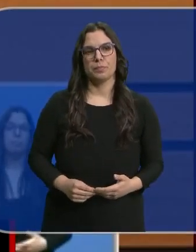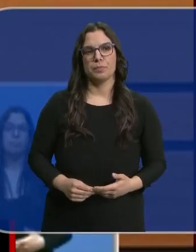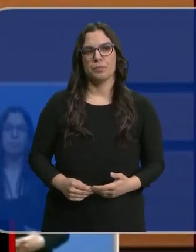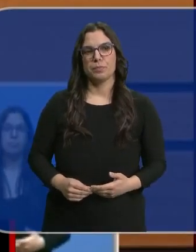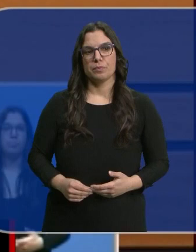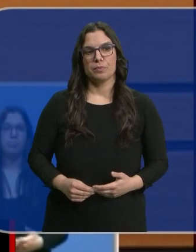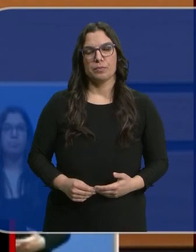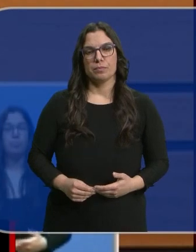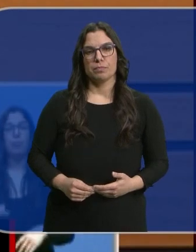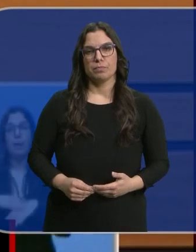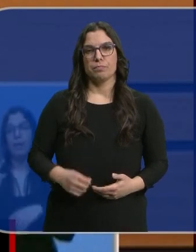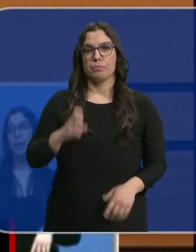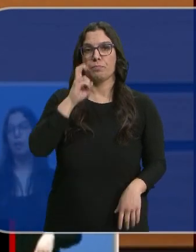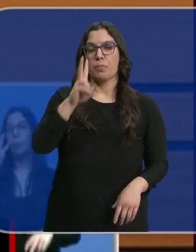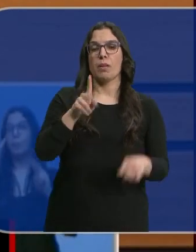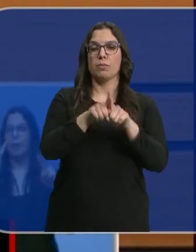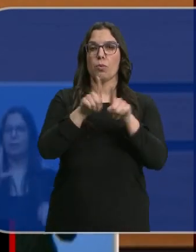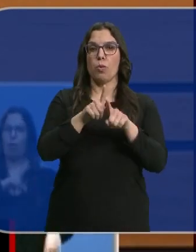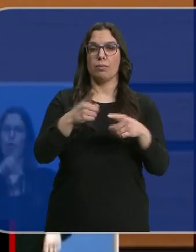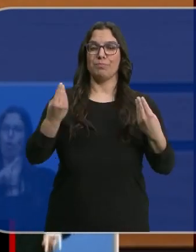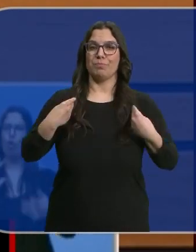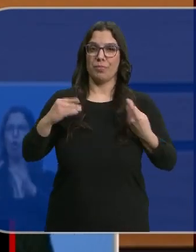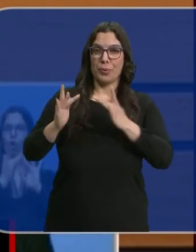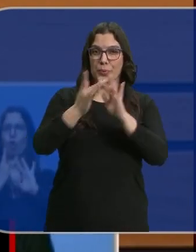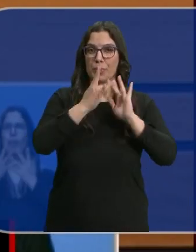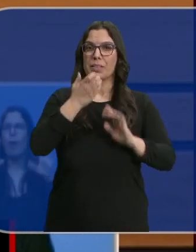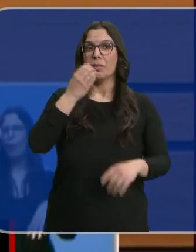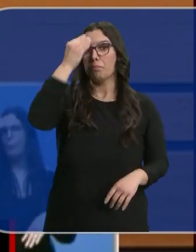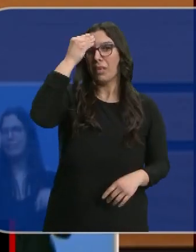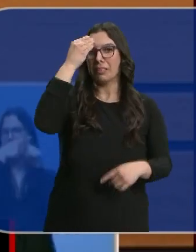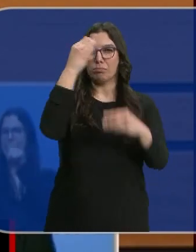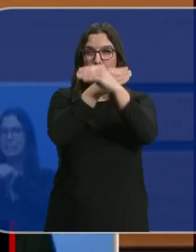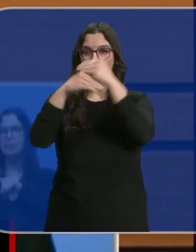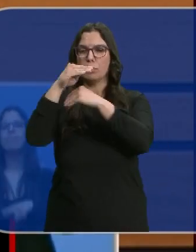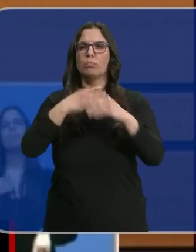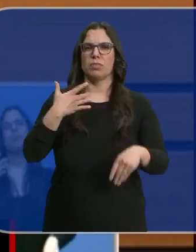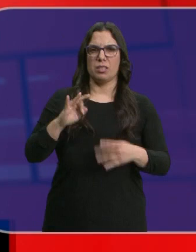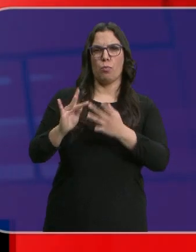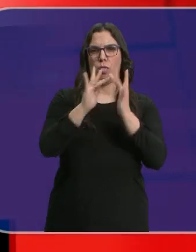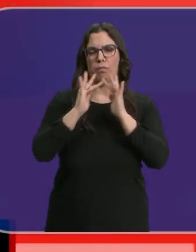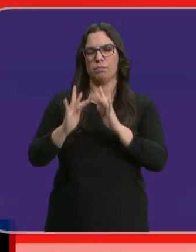Que vean que la concordia entre quienes piensan diferente es posible.